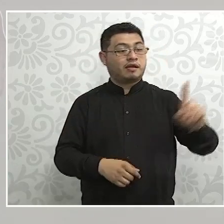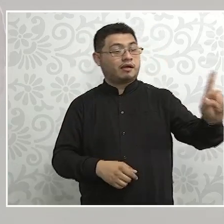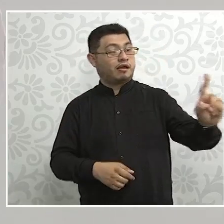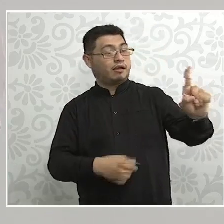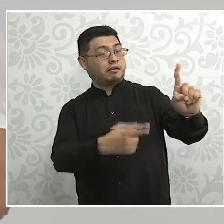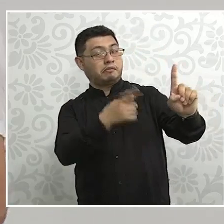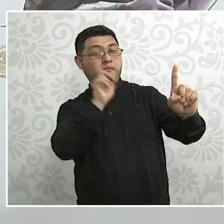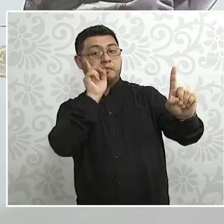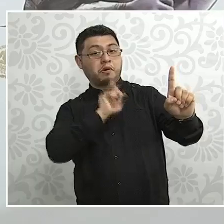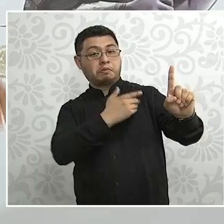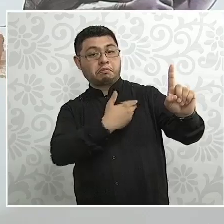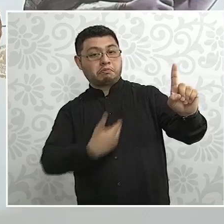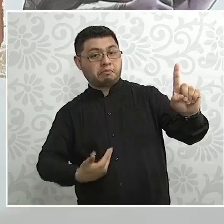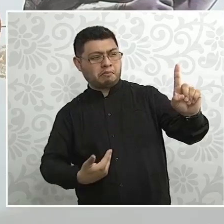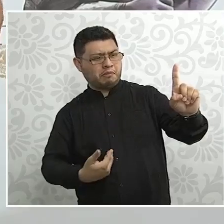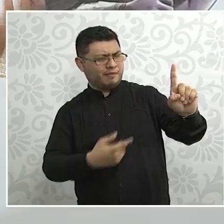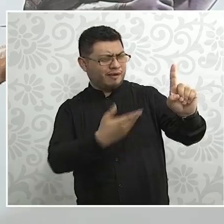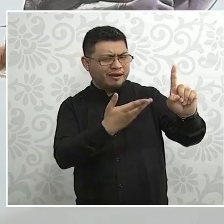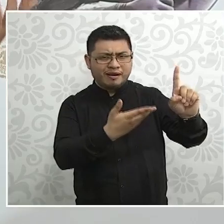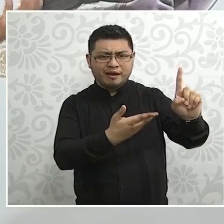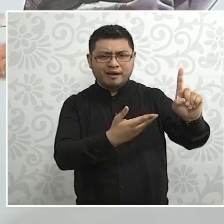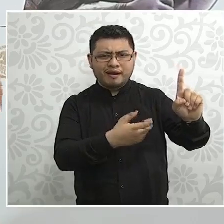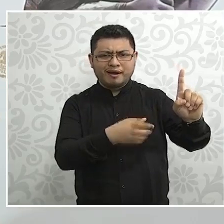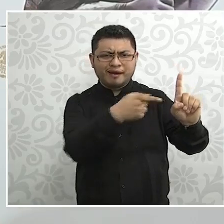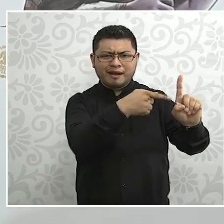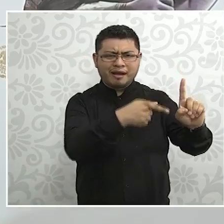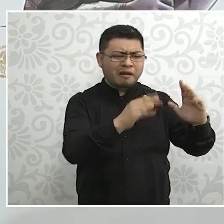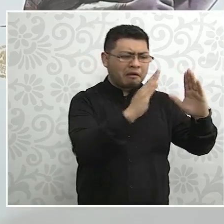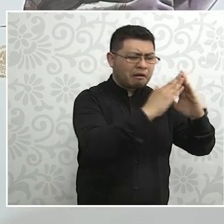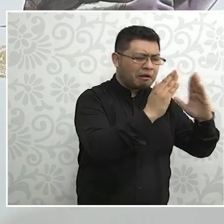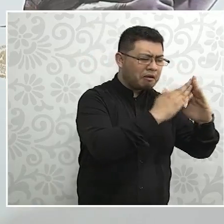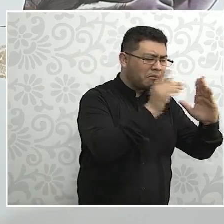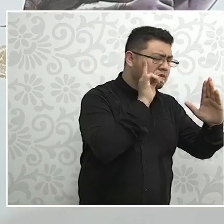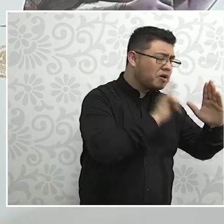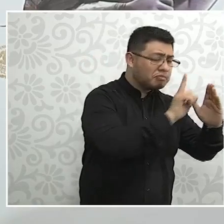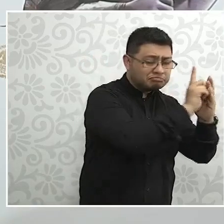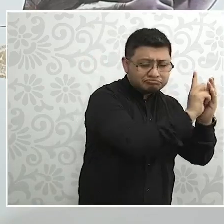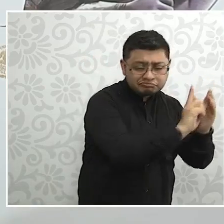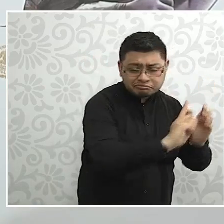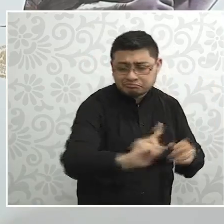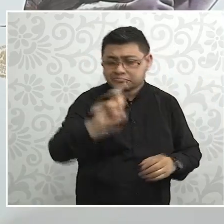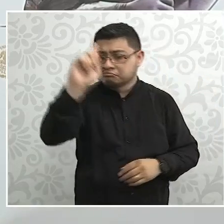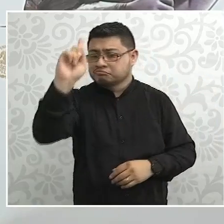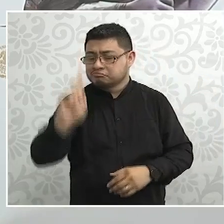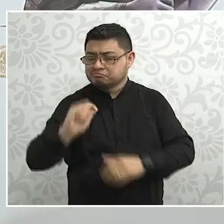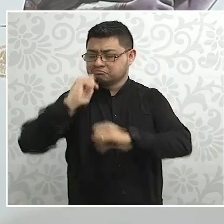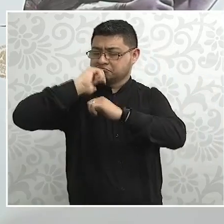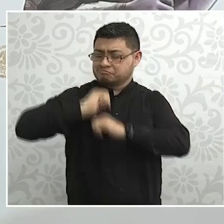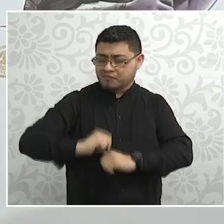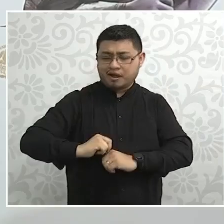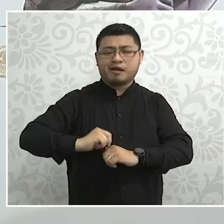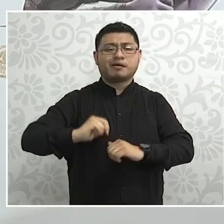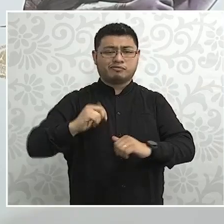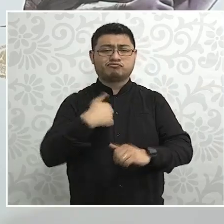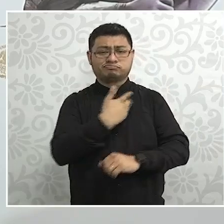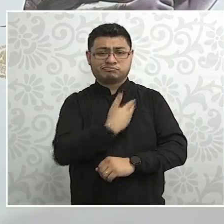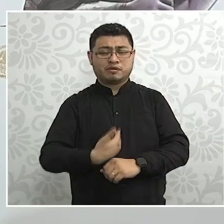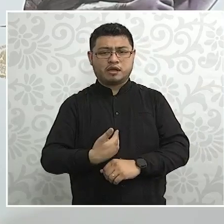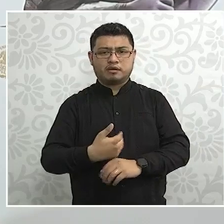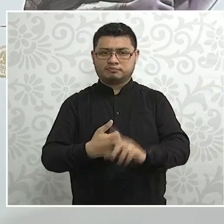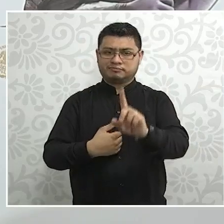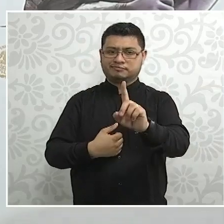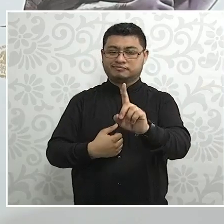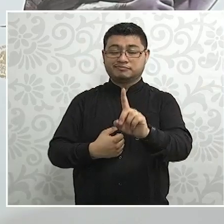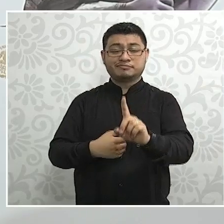y dijo, llegó un ama de casa a la presidencia. Y les dije, a mucha honra, soy presidenta,